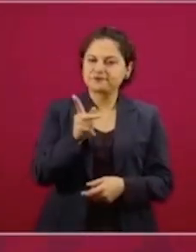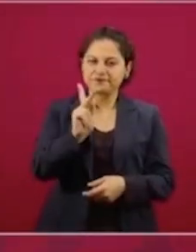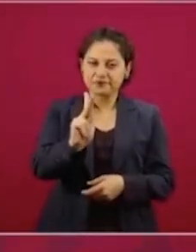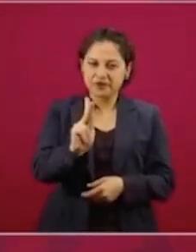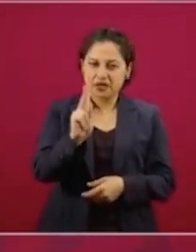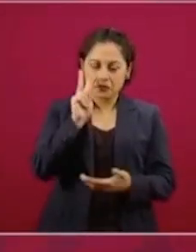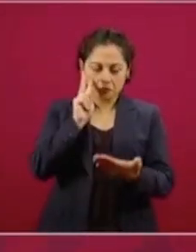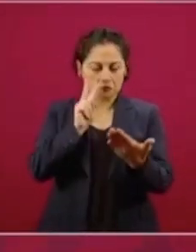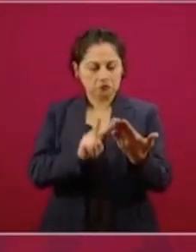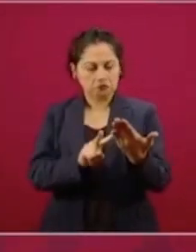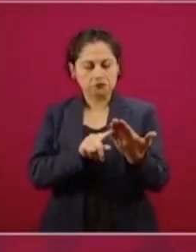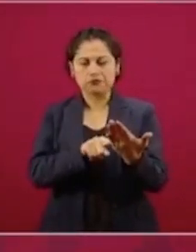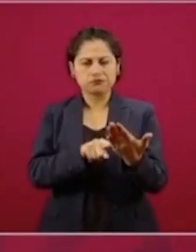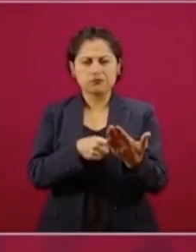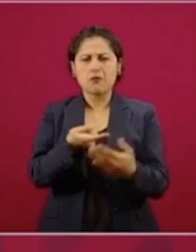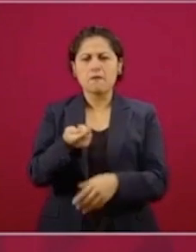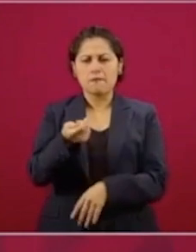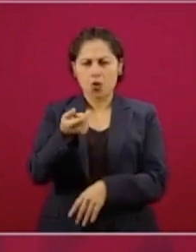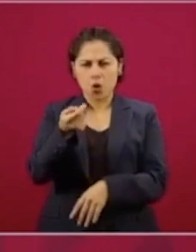no fue así,